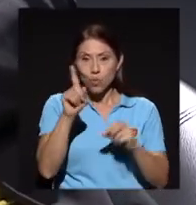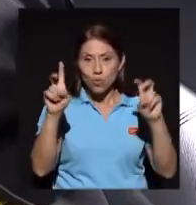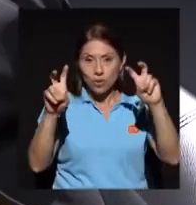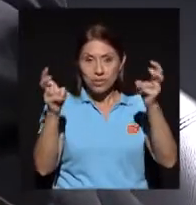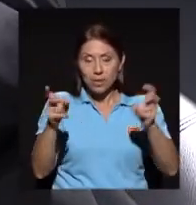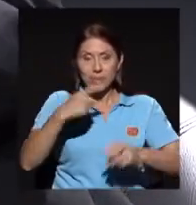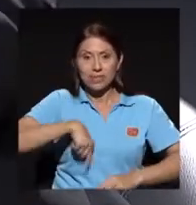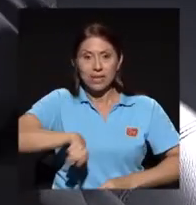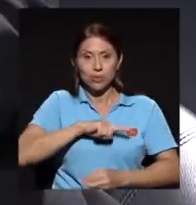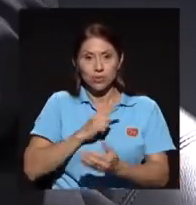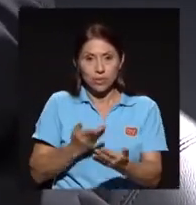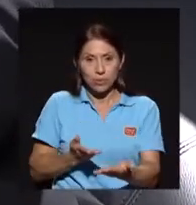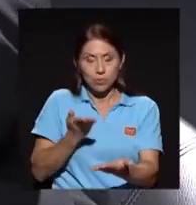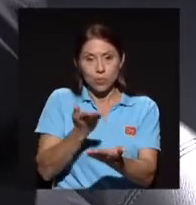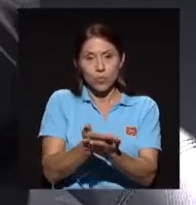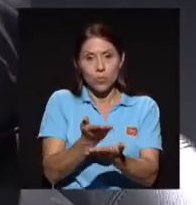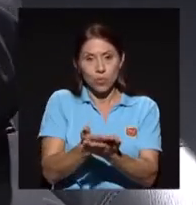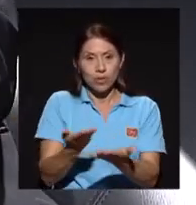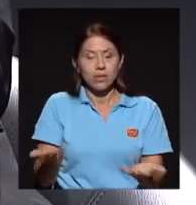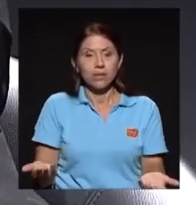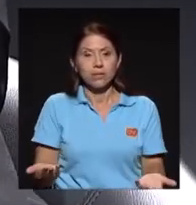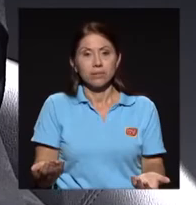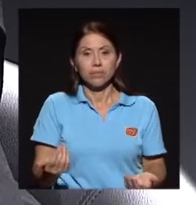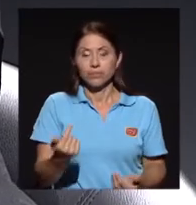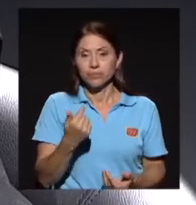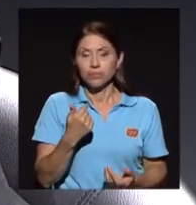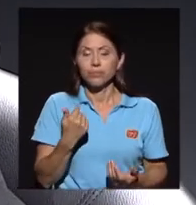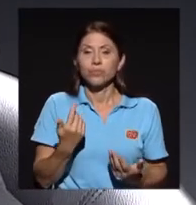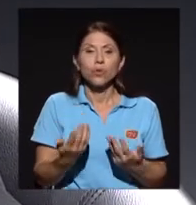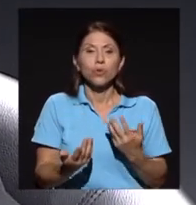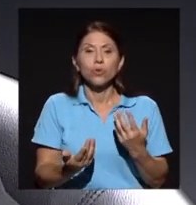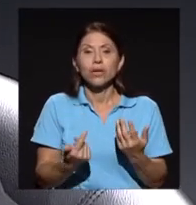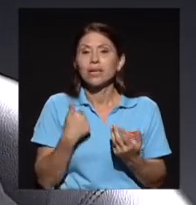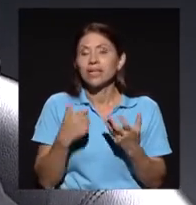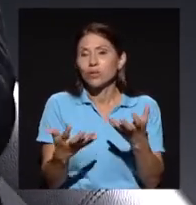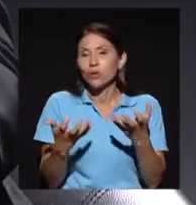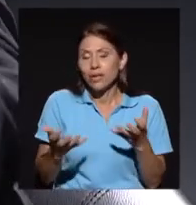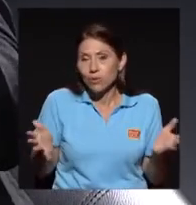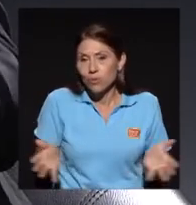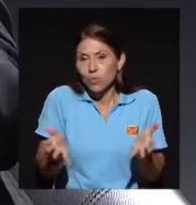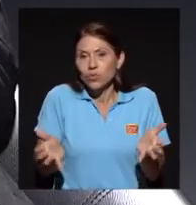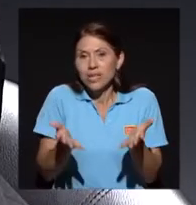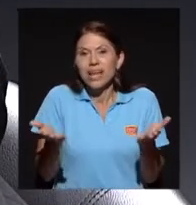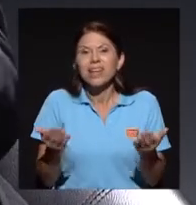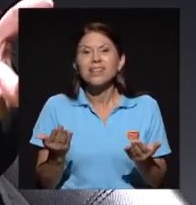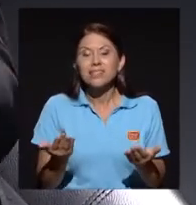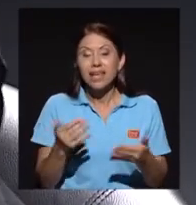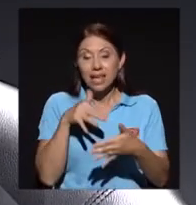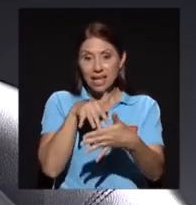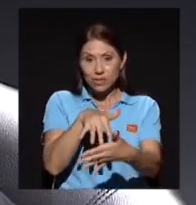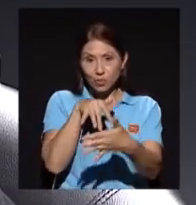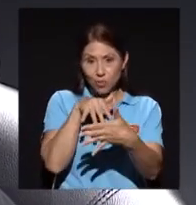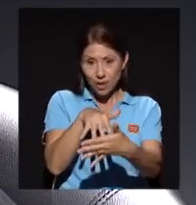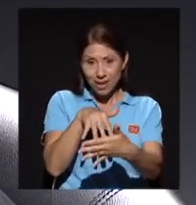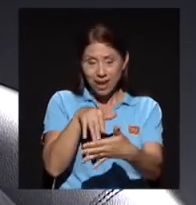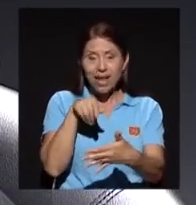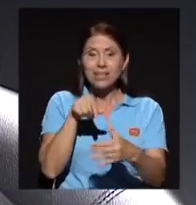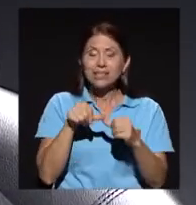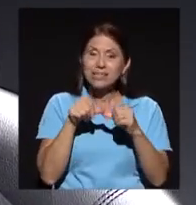proponiendo o que yo quiero impulsar es justamente que la escuela siga siendo abierta